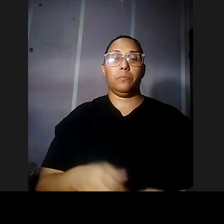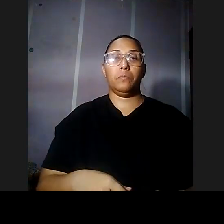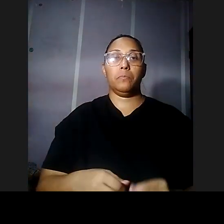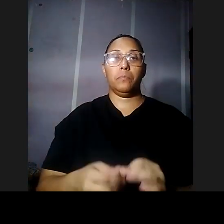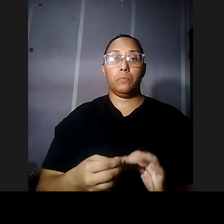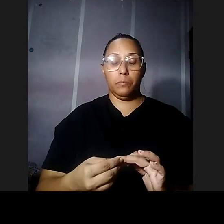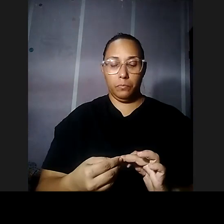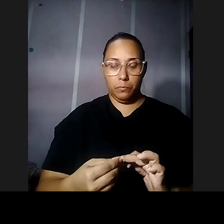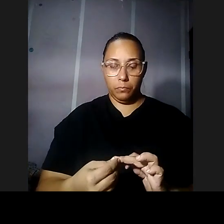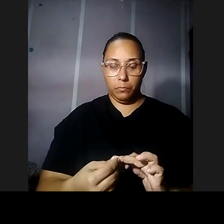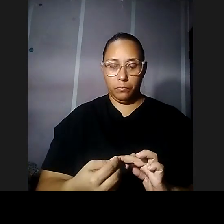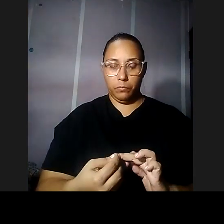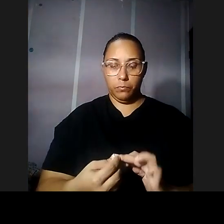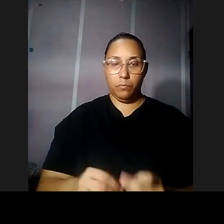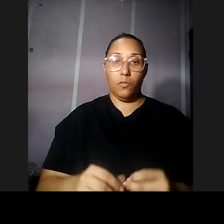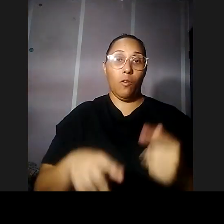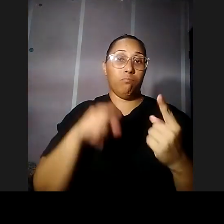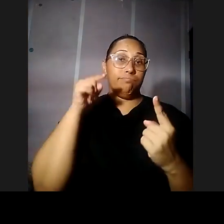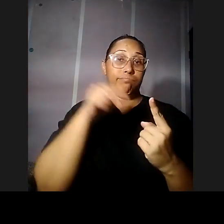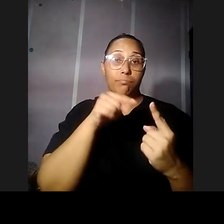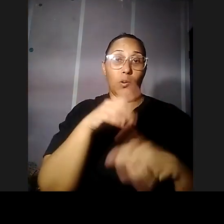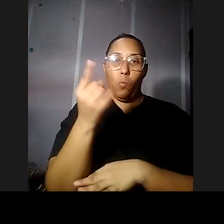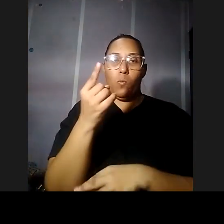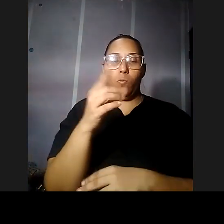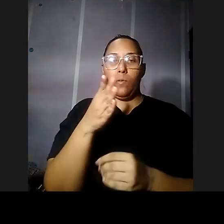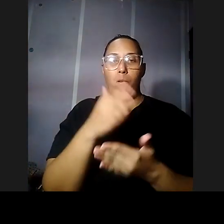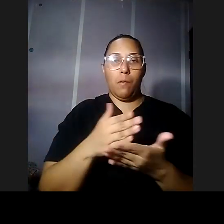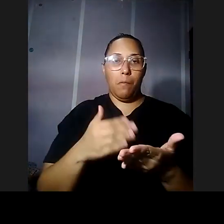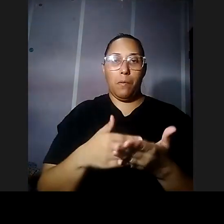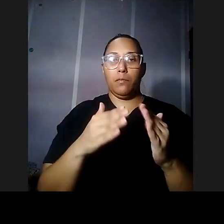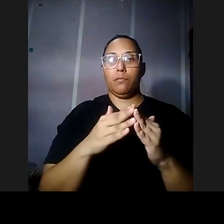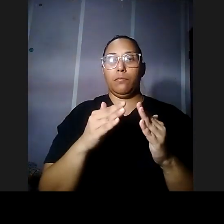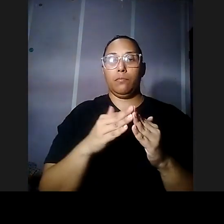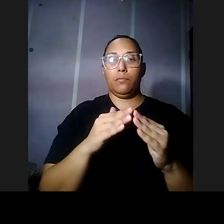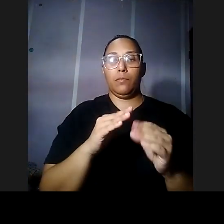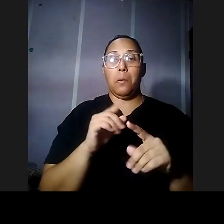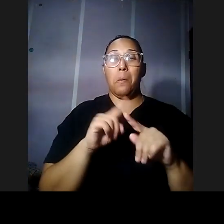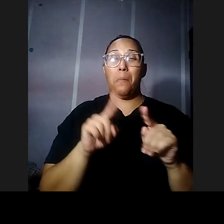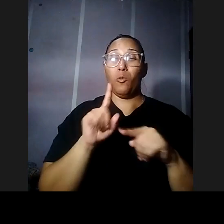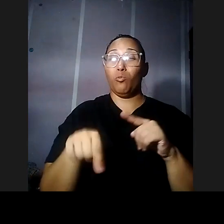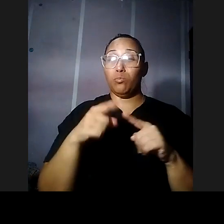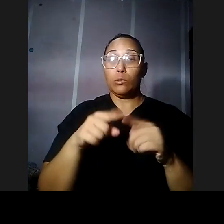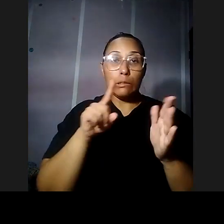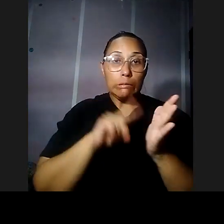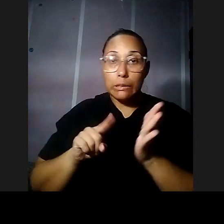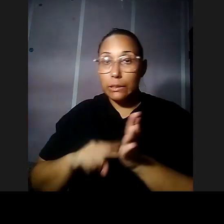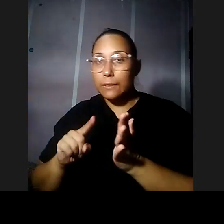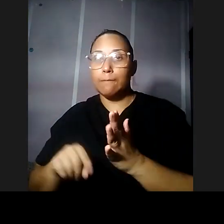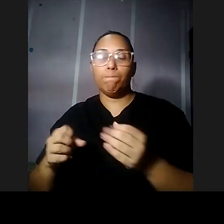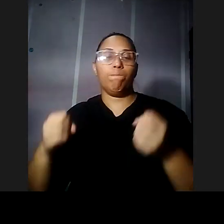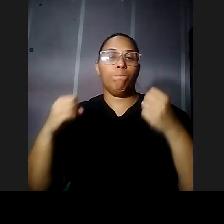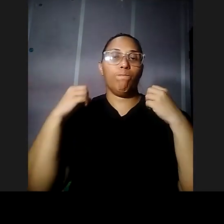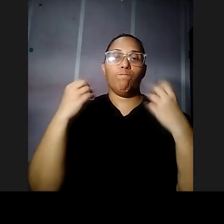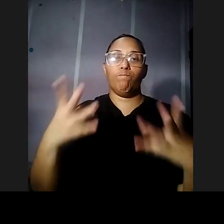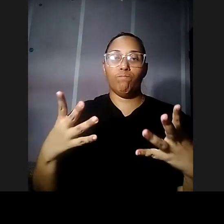yo me enfoqué en solamente una parte de lo que tenía que hacer con la casa pero cuando usted ve todas esas o sea usted puede ver prácticamente la